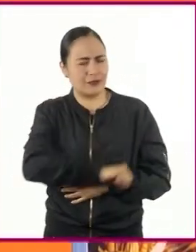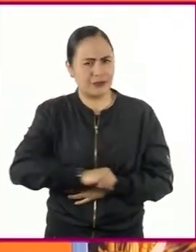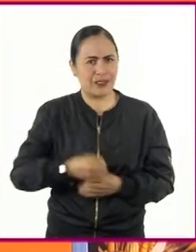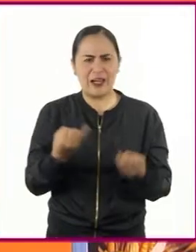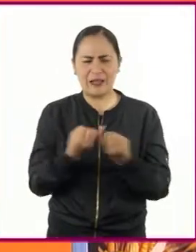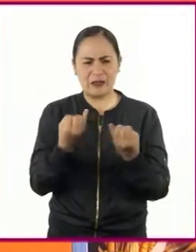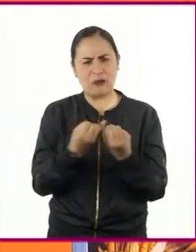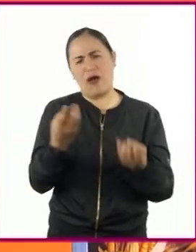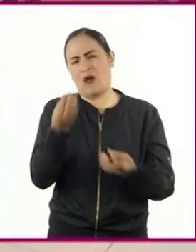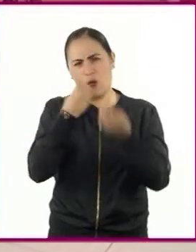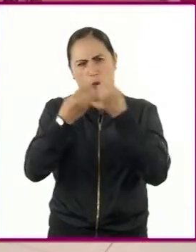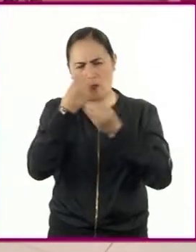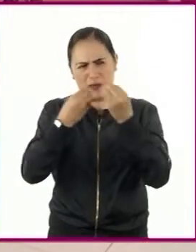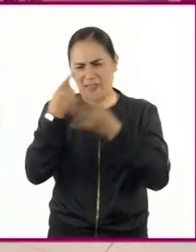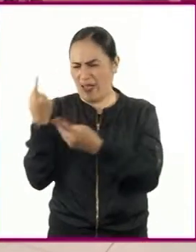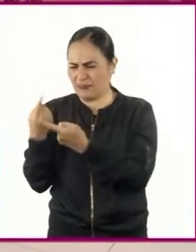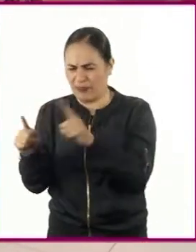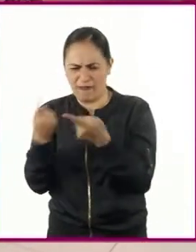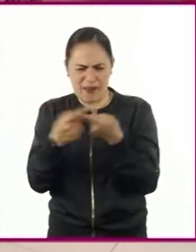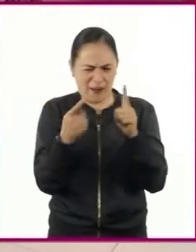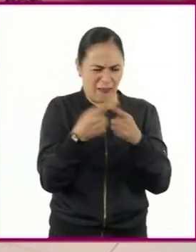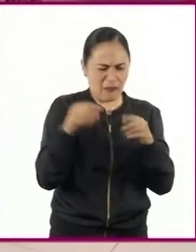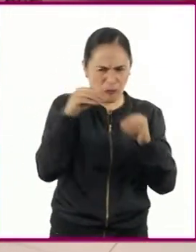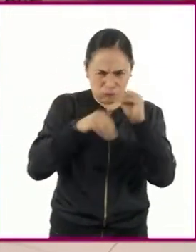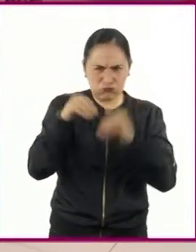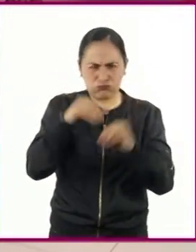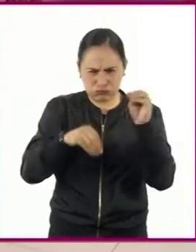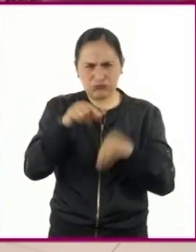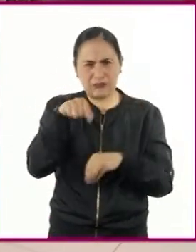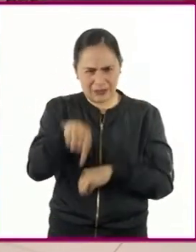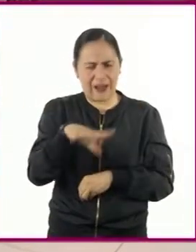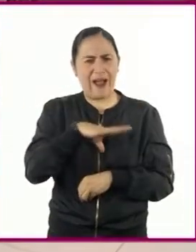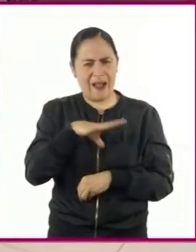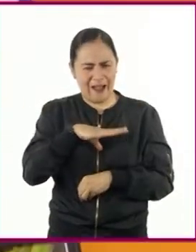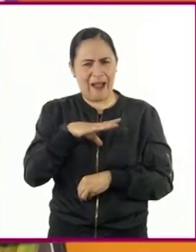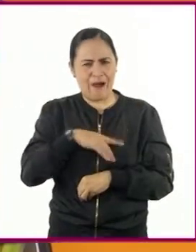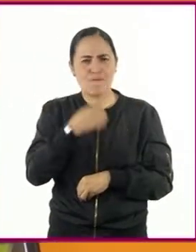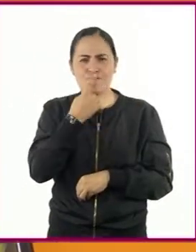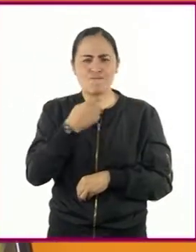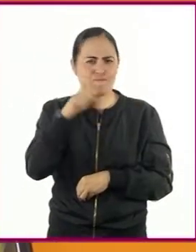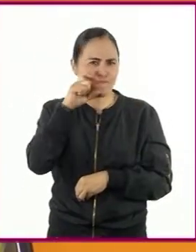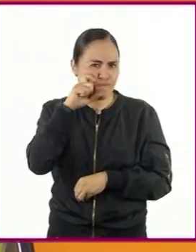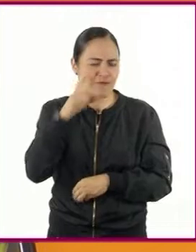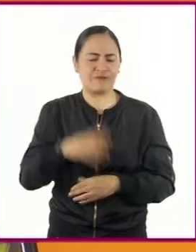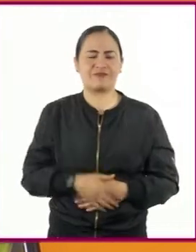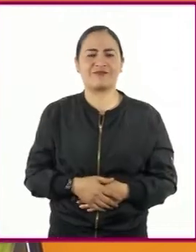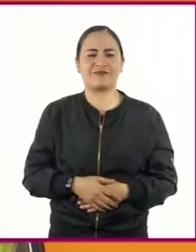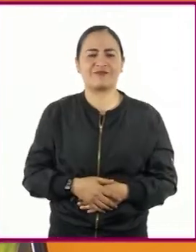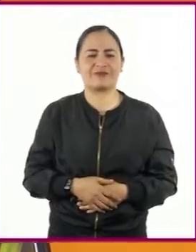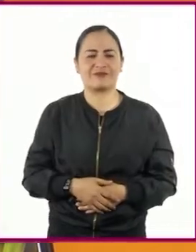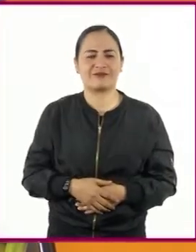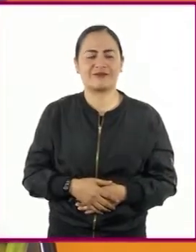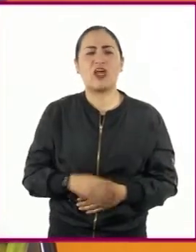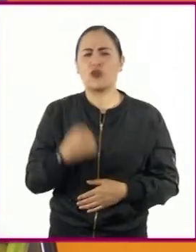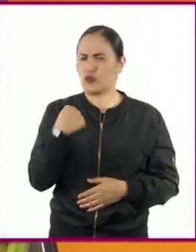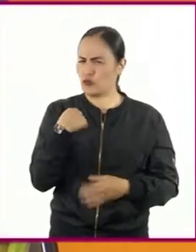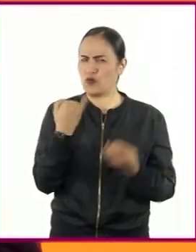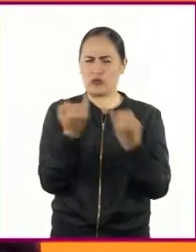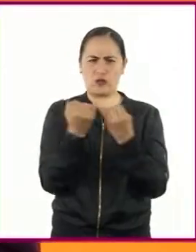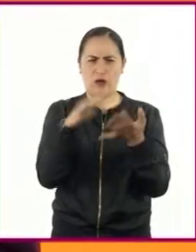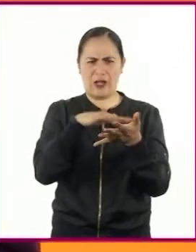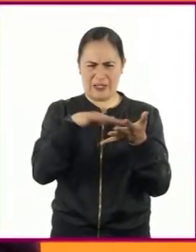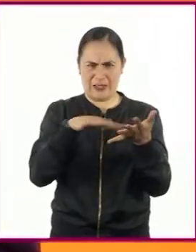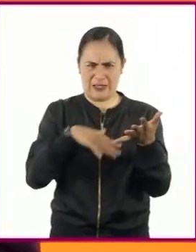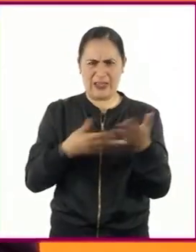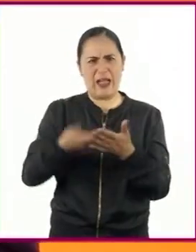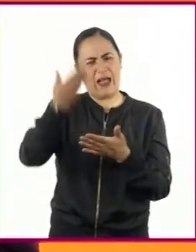variedad de dietas a nivel global, logrando mejorar varias de sus características. Por ejemplo, leí que científicos